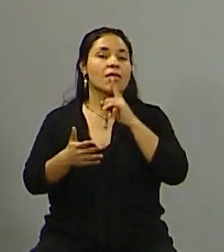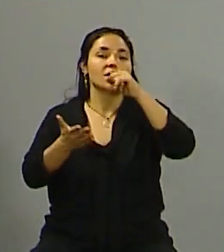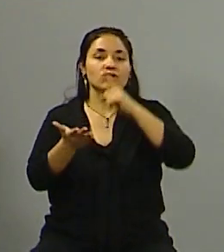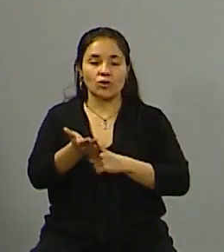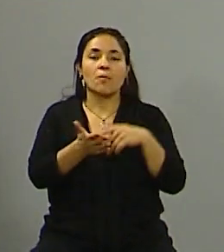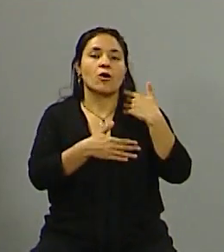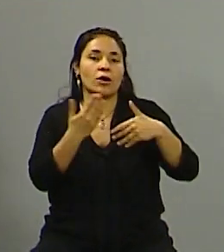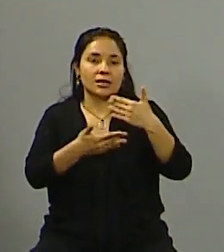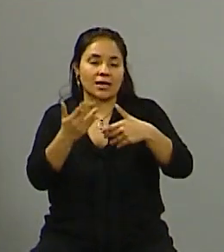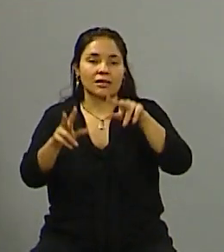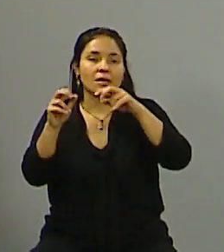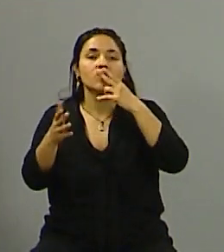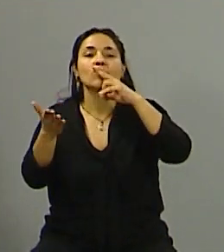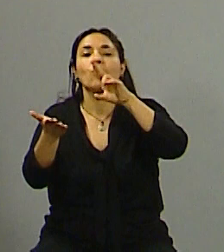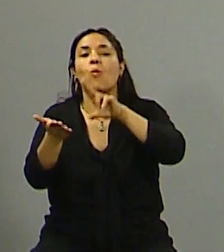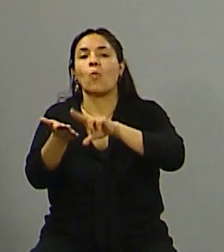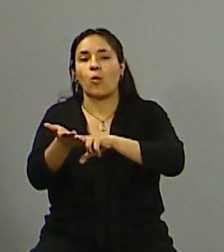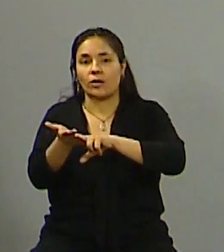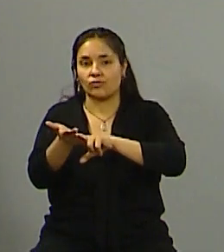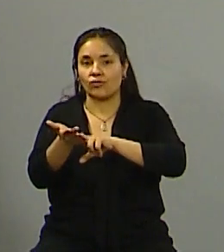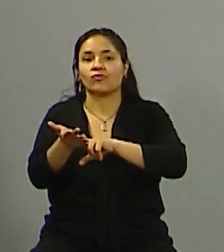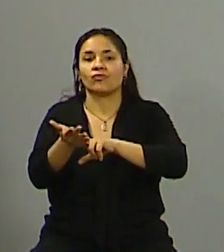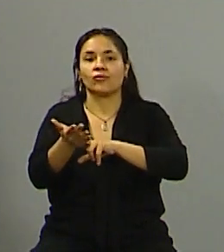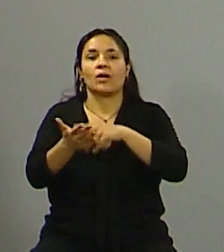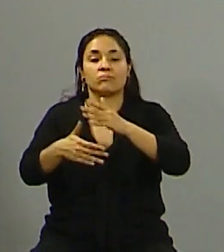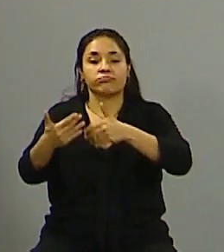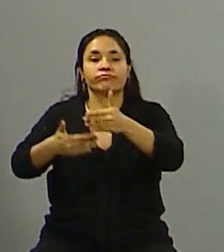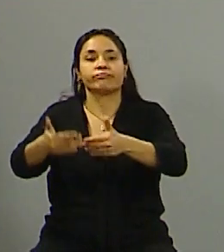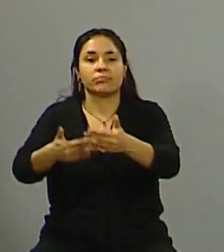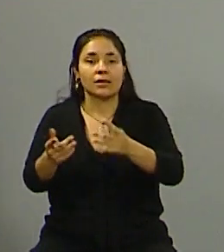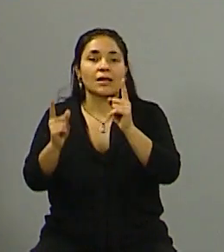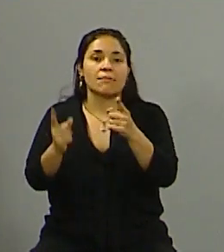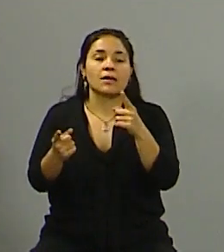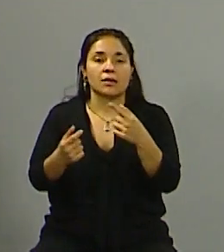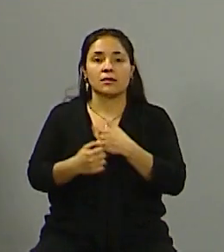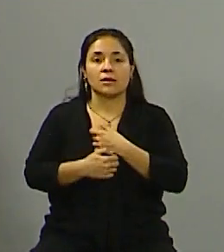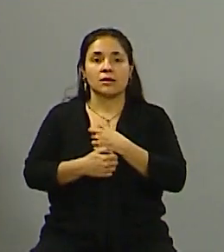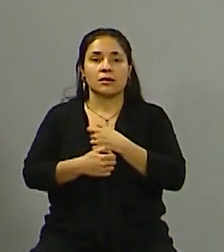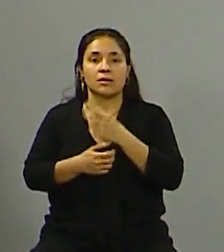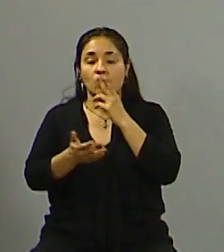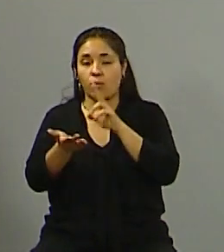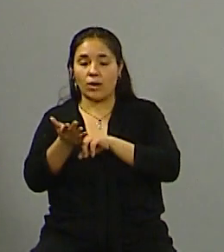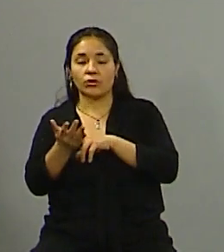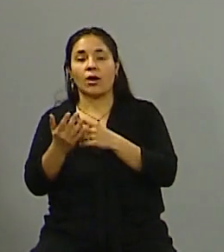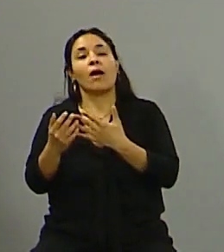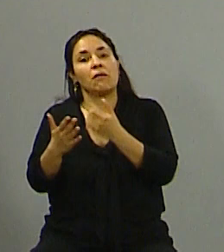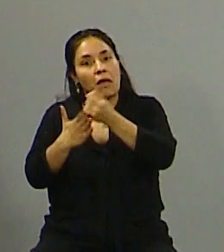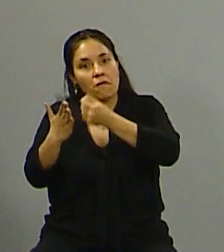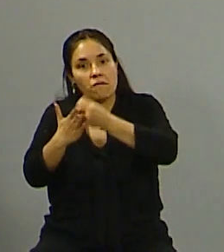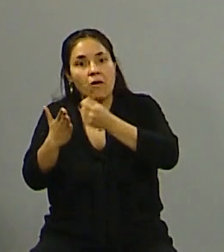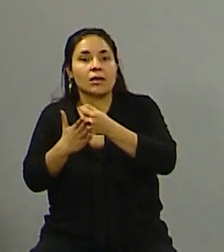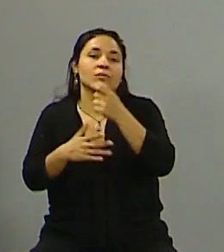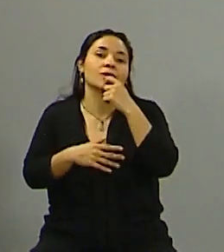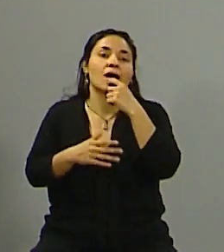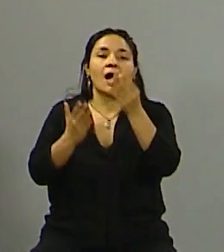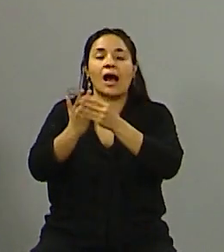tomar en materia impositiva y además hacemos un esfuerzo fiscal sobre la base de renunciar a